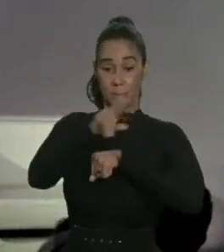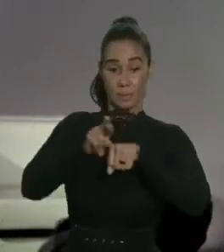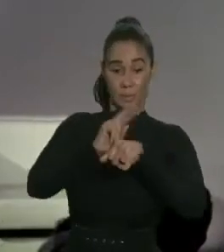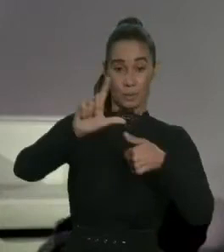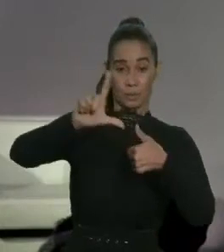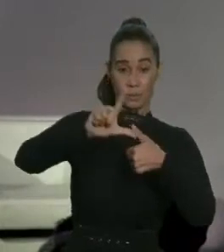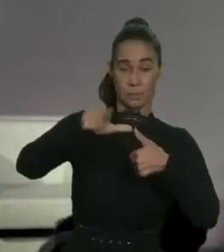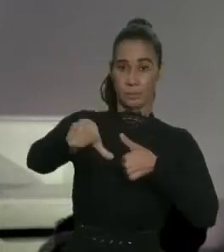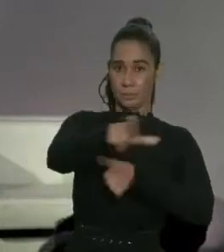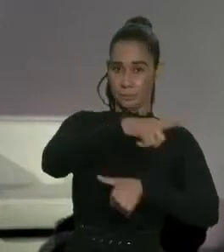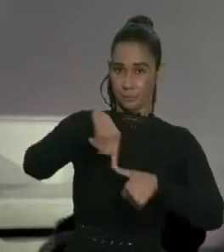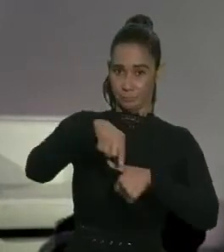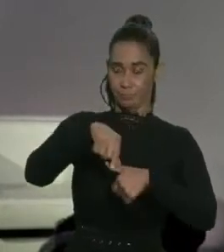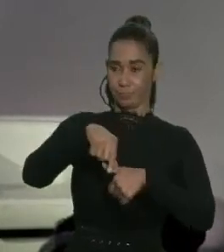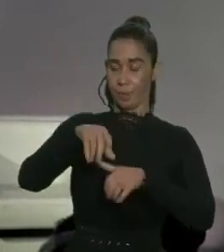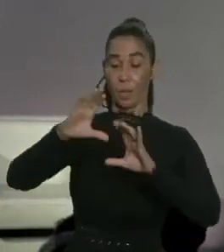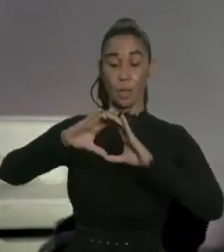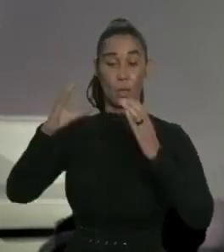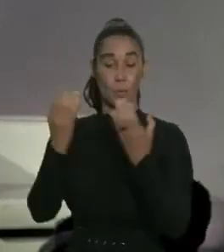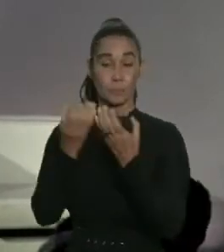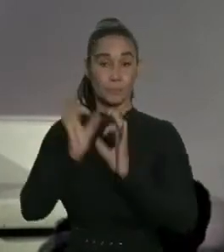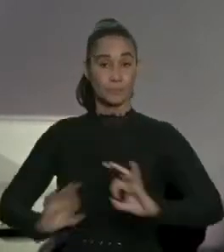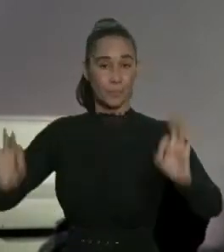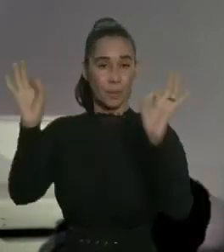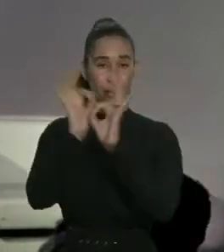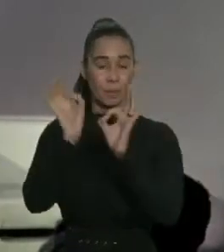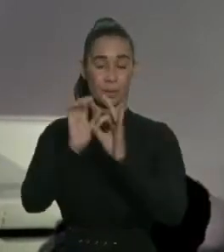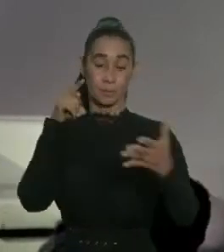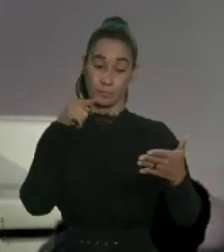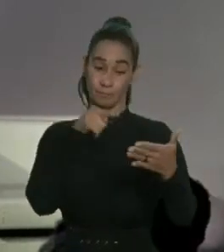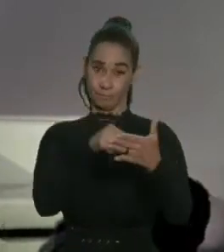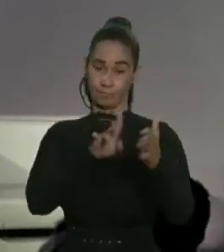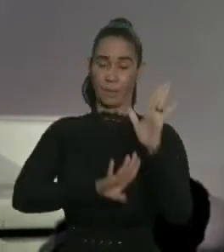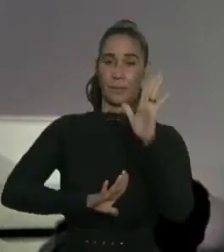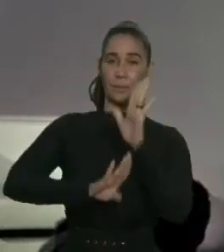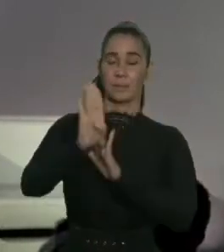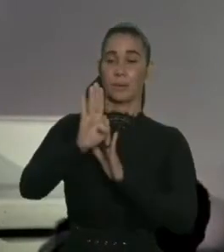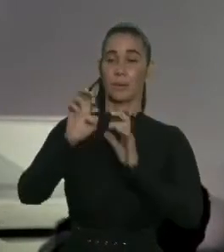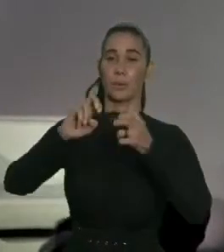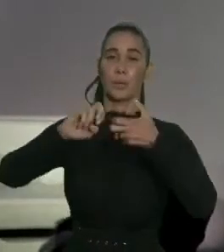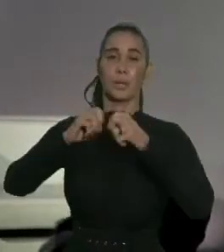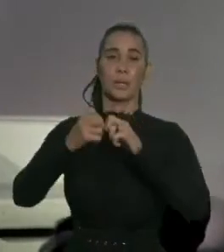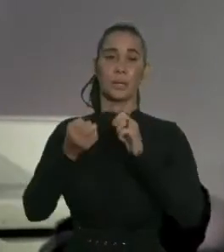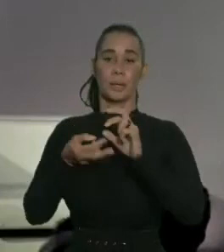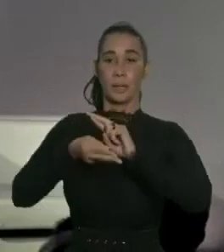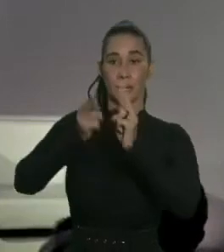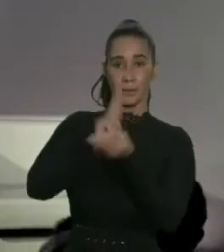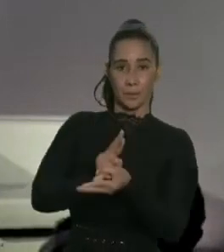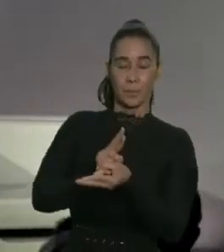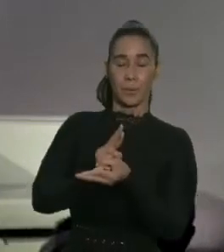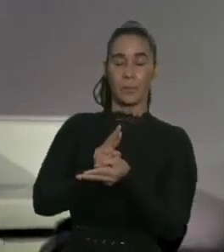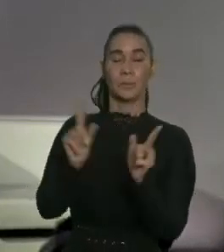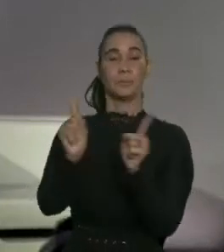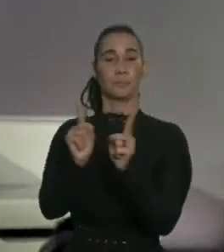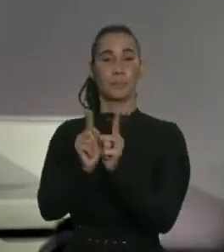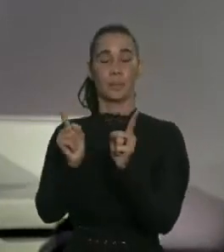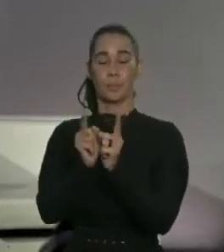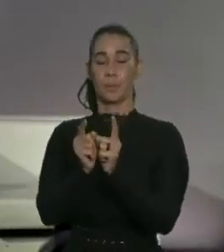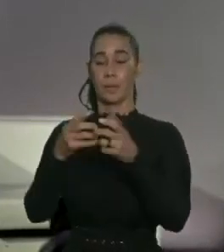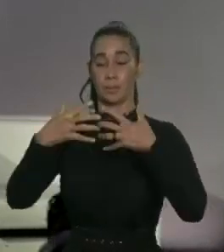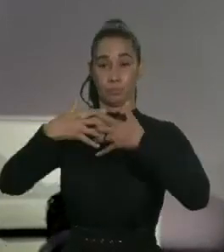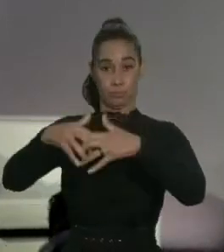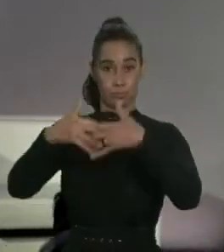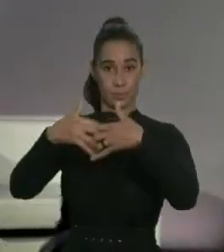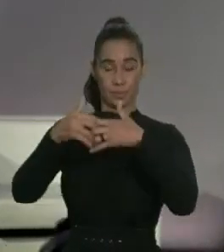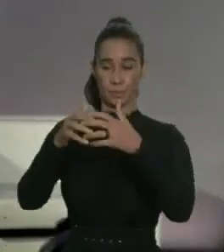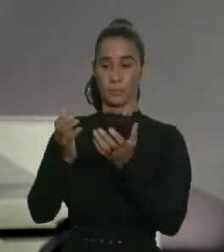confluir en un mundo en el que se da importancia capital al desarrollo de las energías renovables o al fomento de la industria